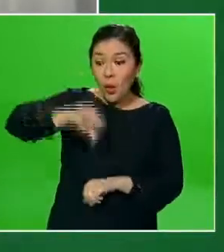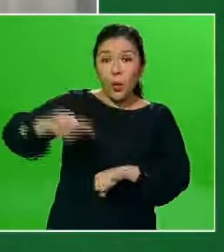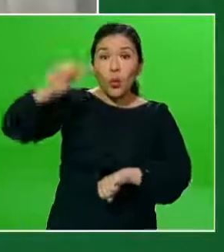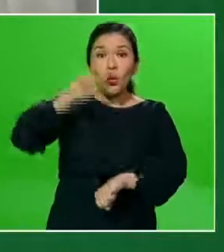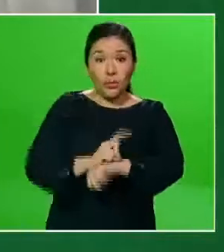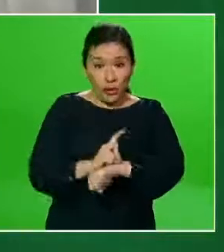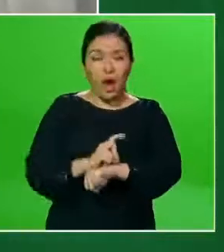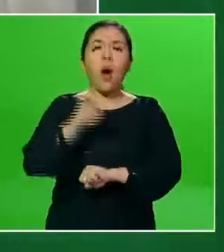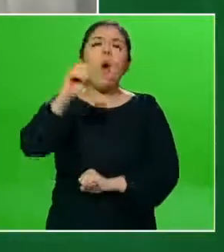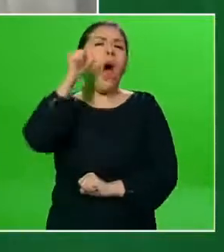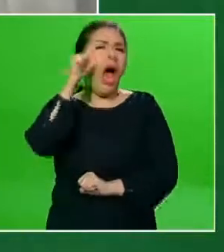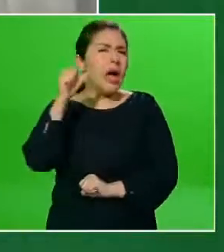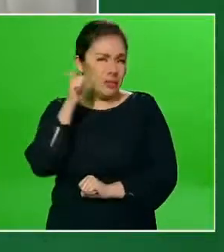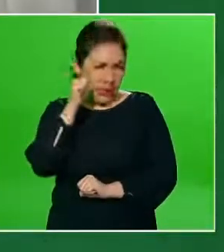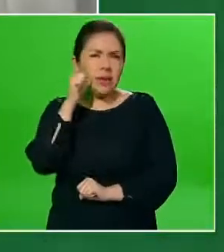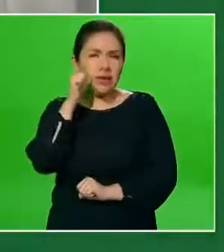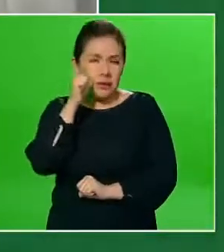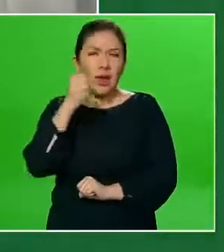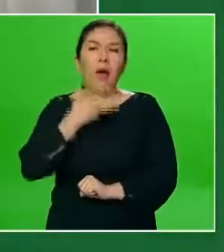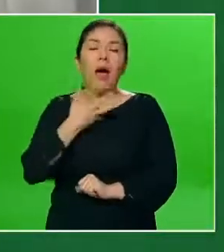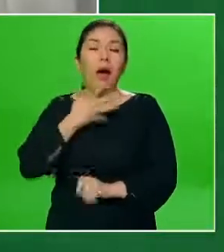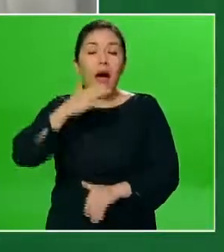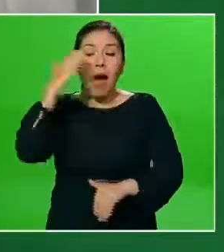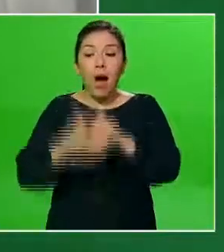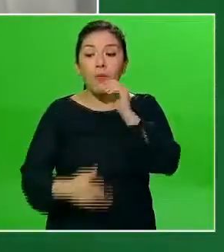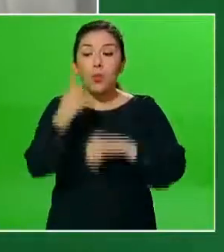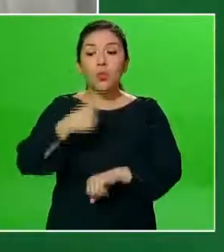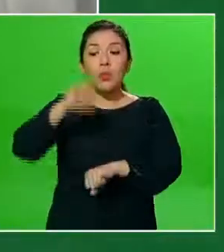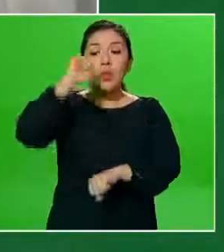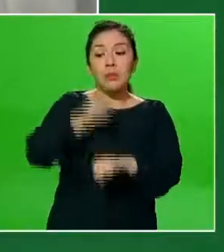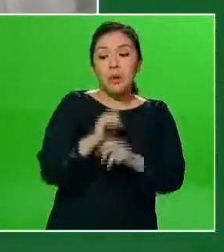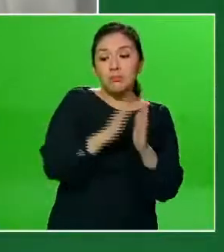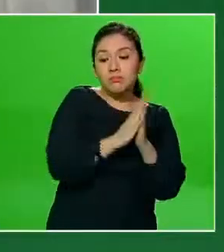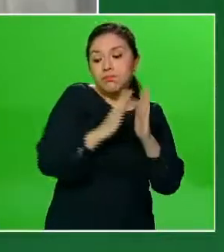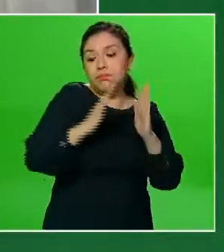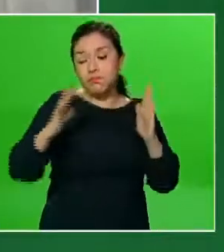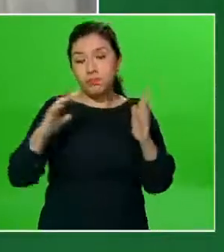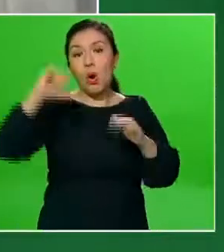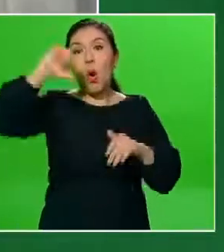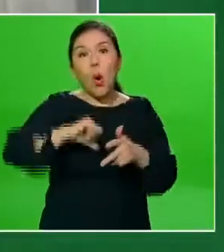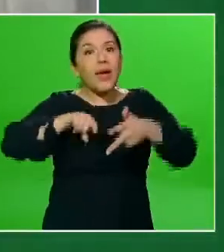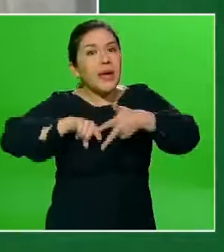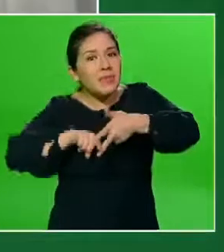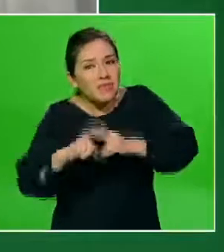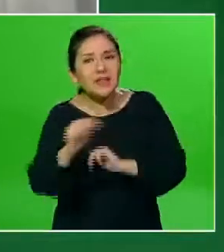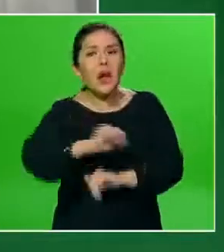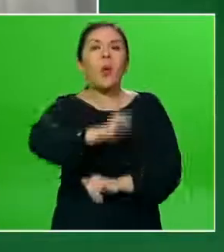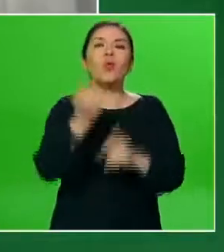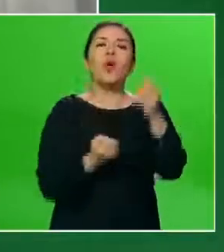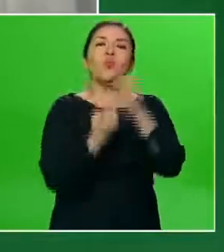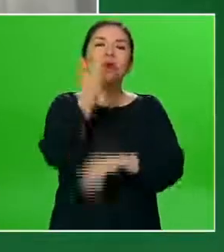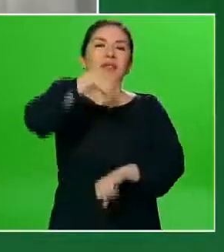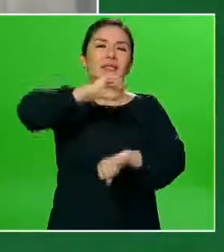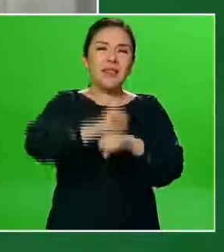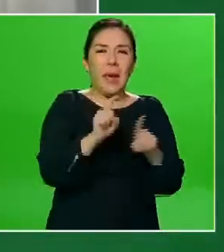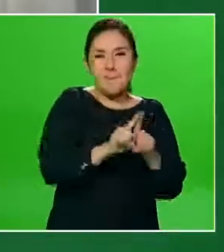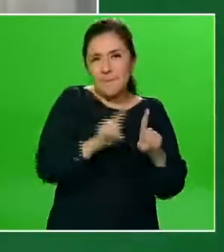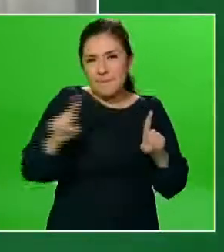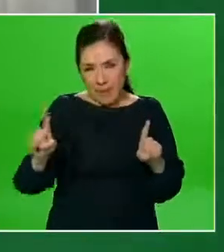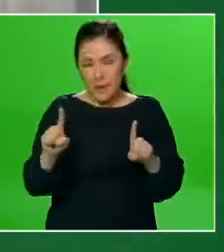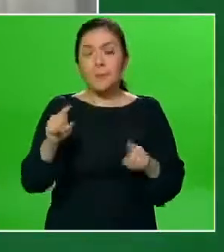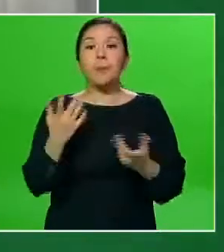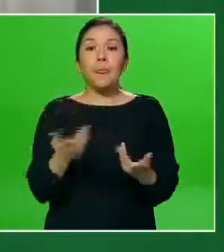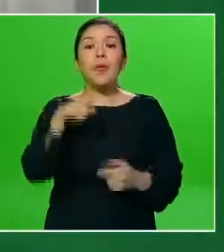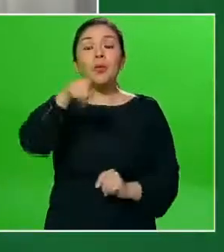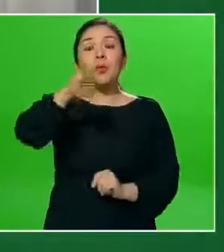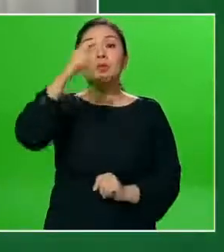o el día de ayer, más bien, terminamos una semana epidemiológica y el día de hoy iniciamos una nueva semana epidemiológica.